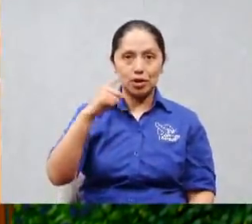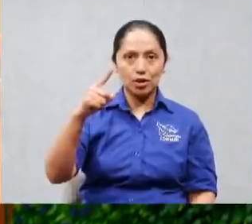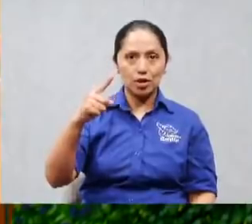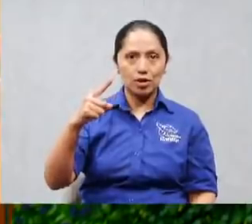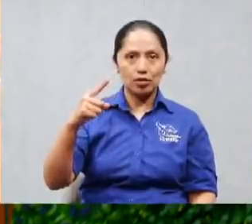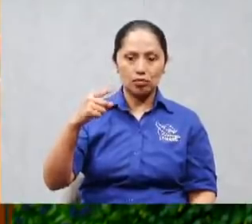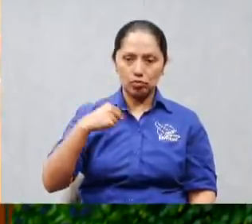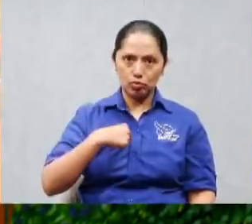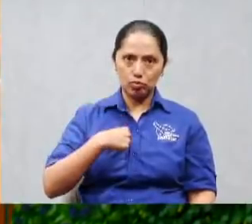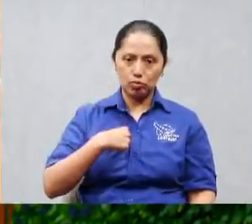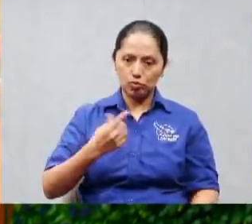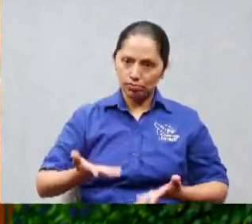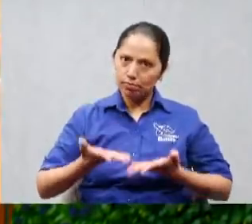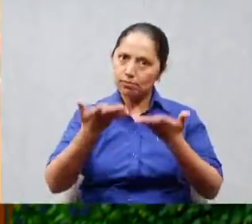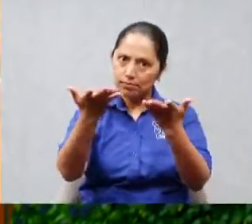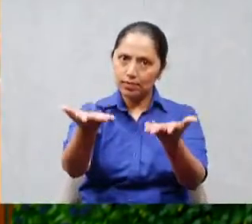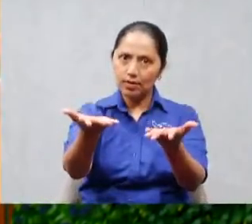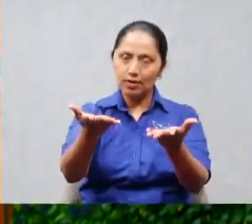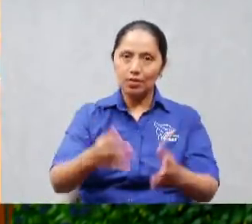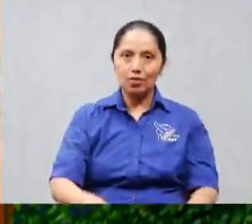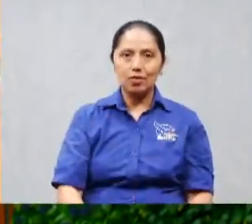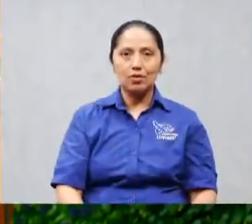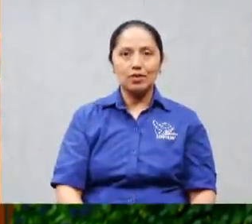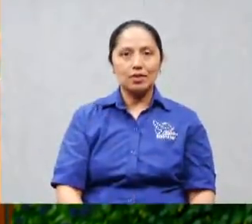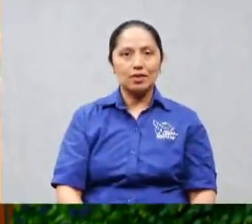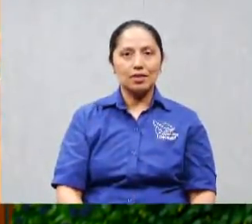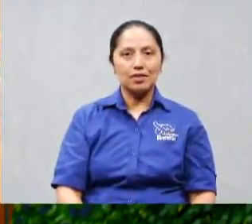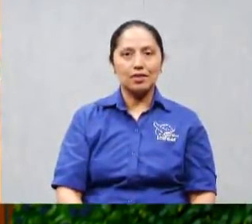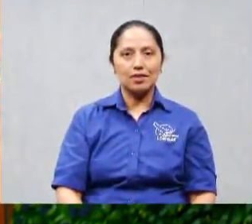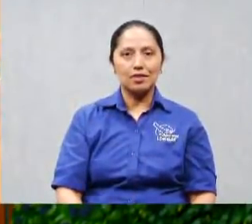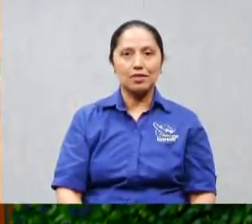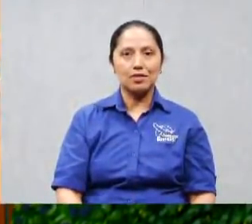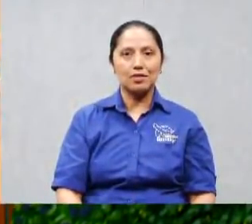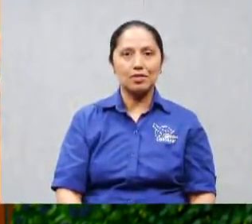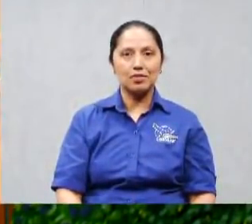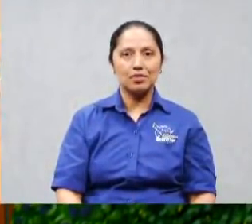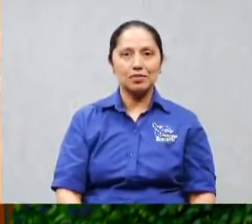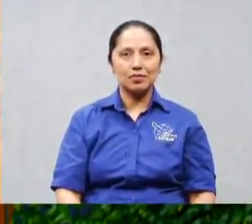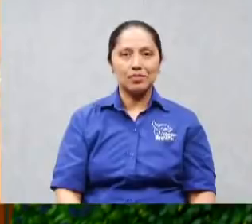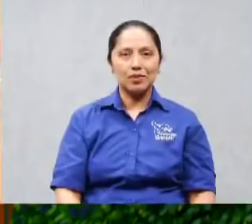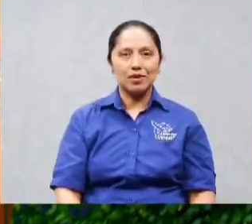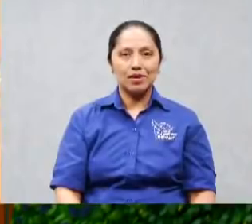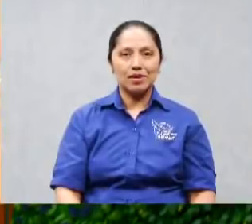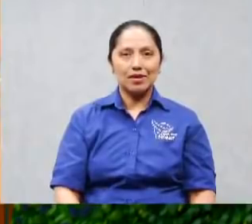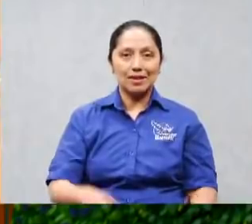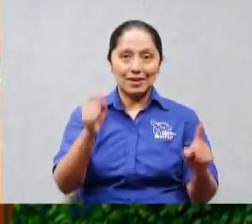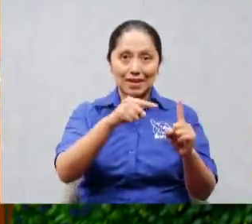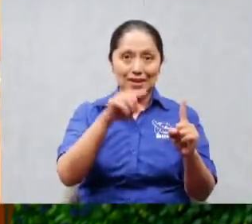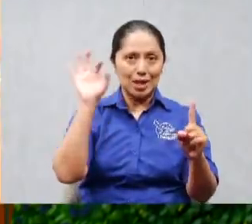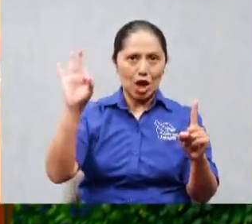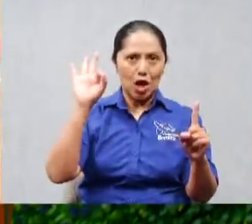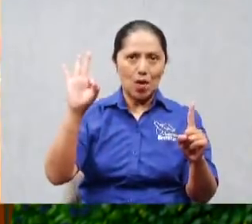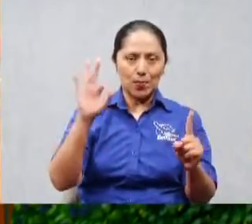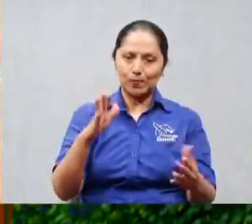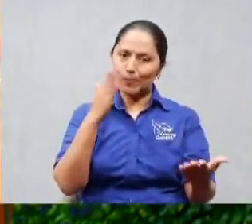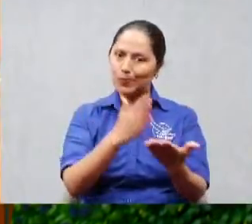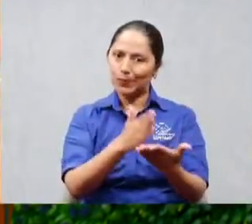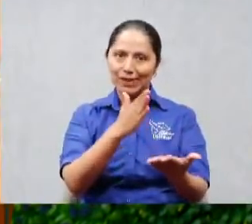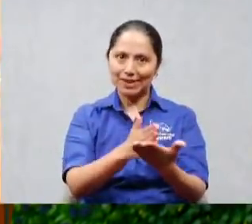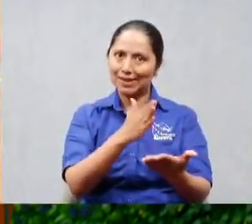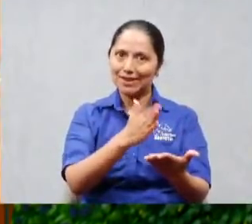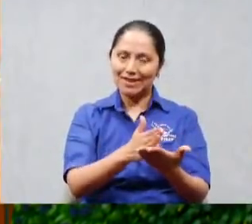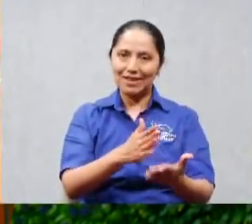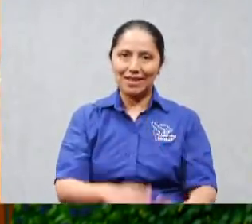Y entonces, mire, siendo tanta la insistencia y tan poca la resistencia,